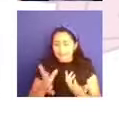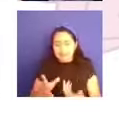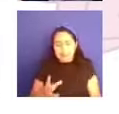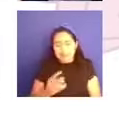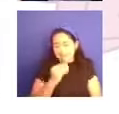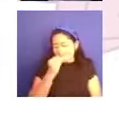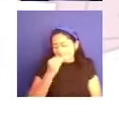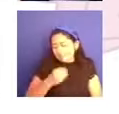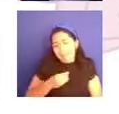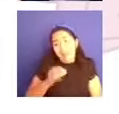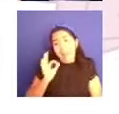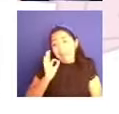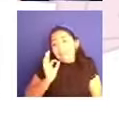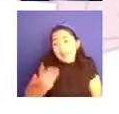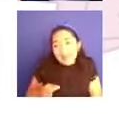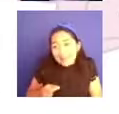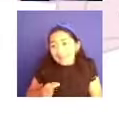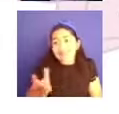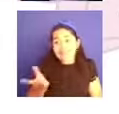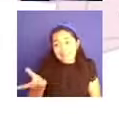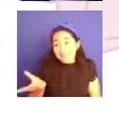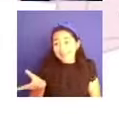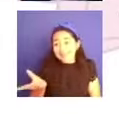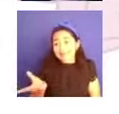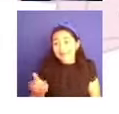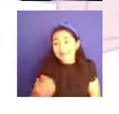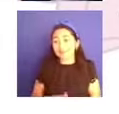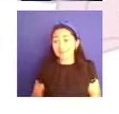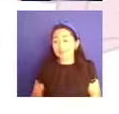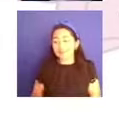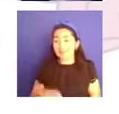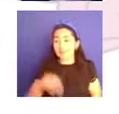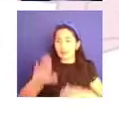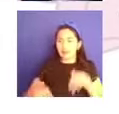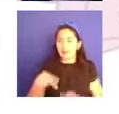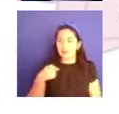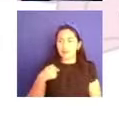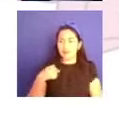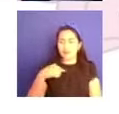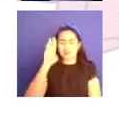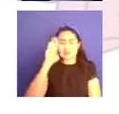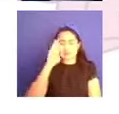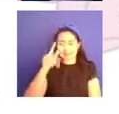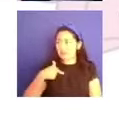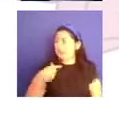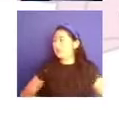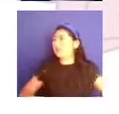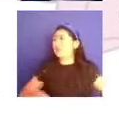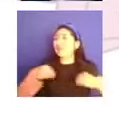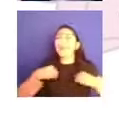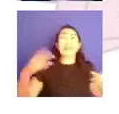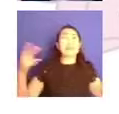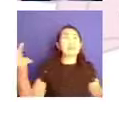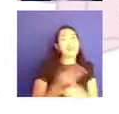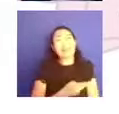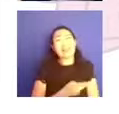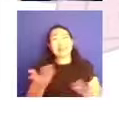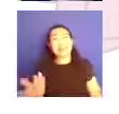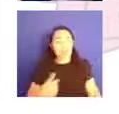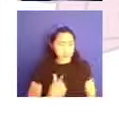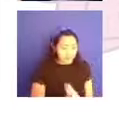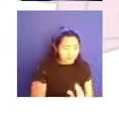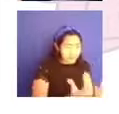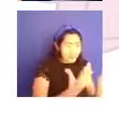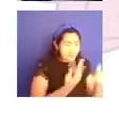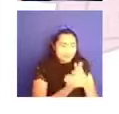o de una resignación, ¿no? Esta parte de decir qué está pasando en mi vida, qué está pasando en mi, en este jardín que les estaba